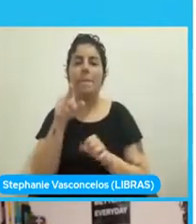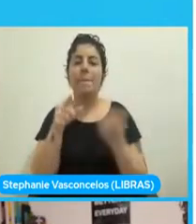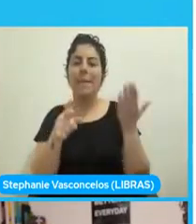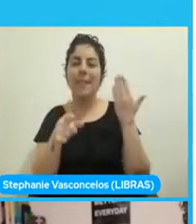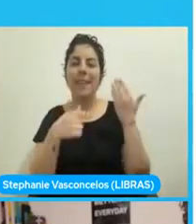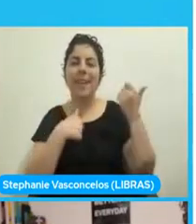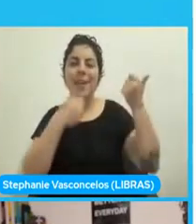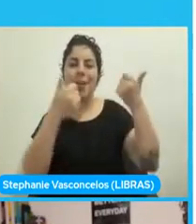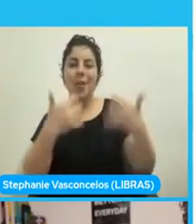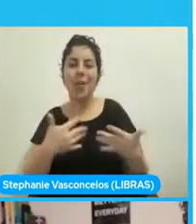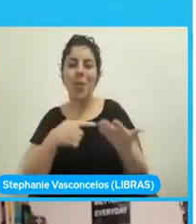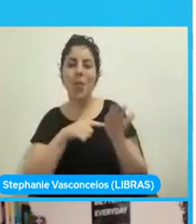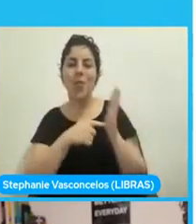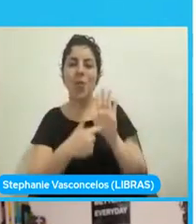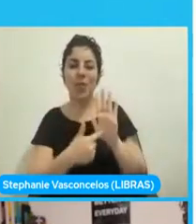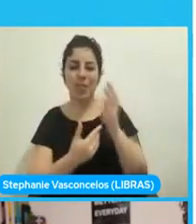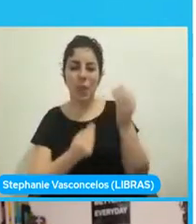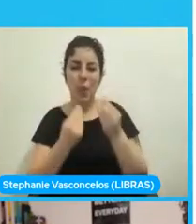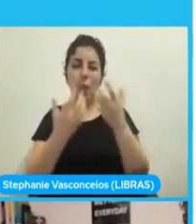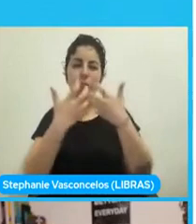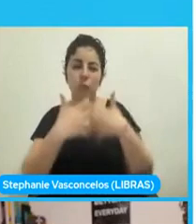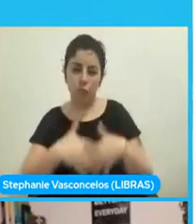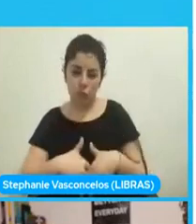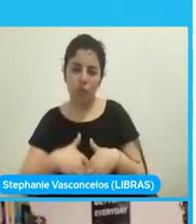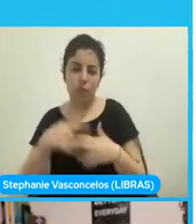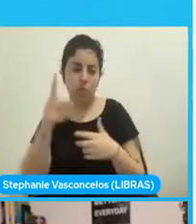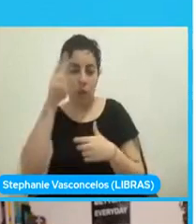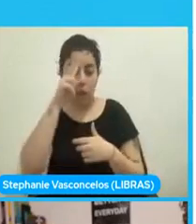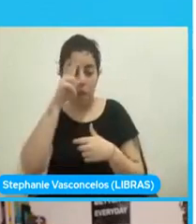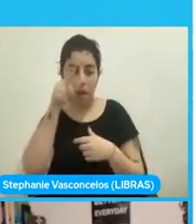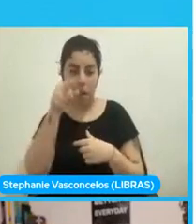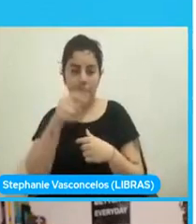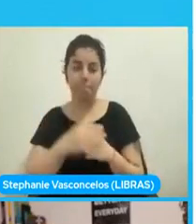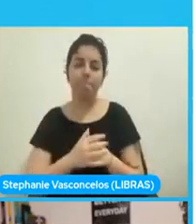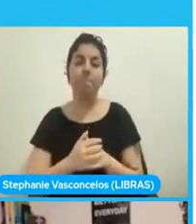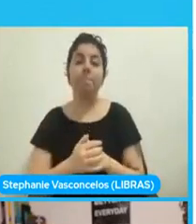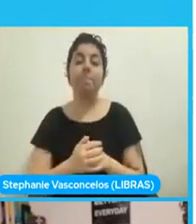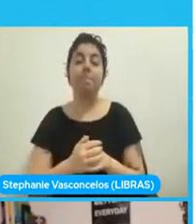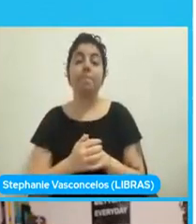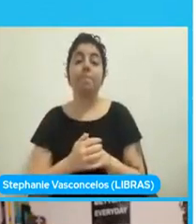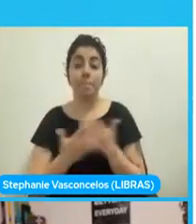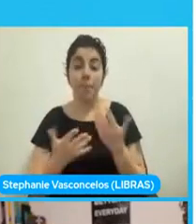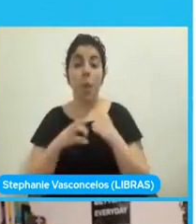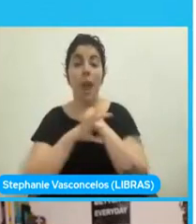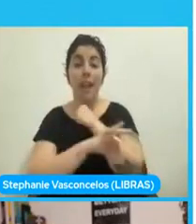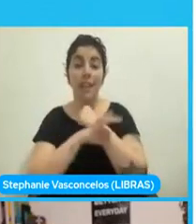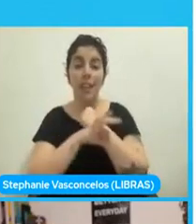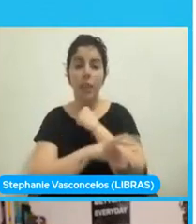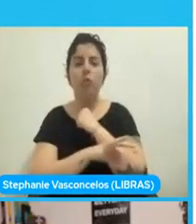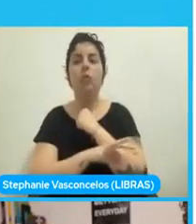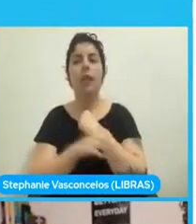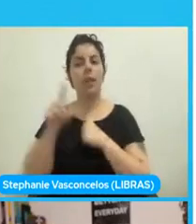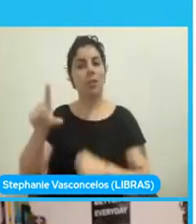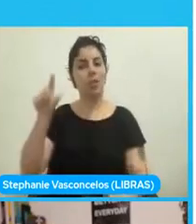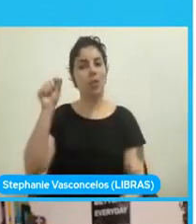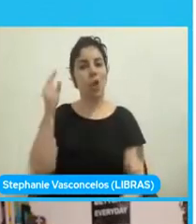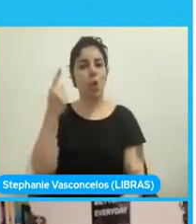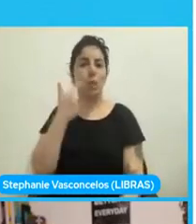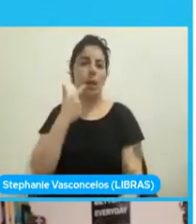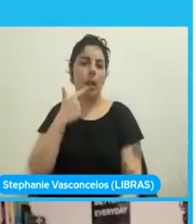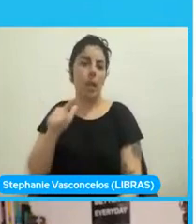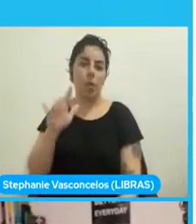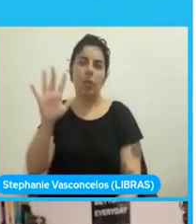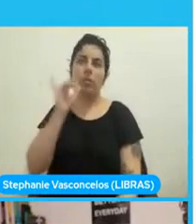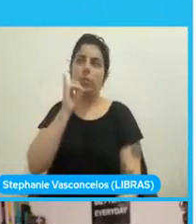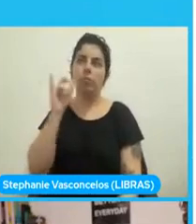explicar un poco de arquitectura y cómo funciona. La arquitectura es que tomamos un lenguaje X que soporta